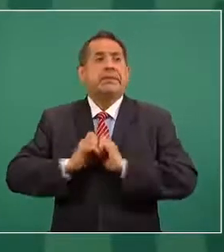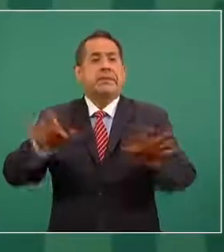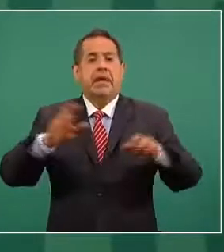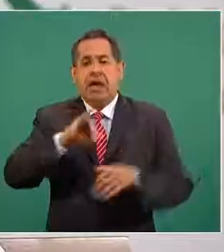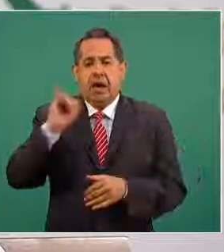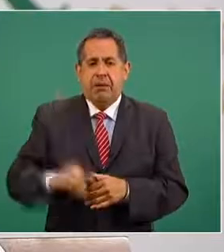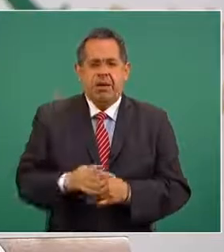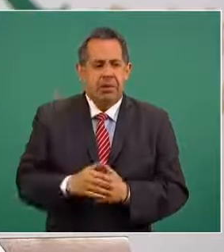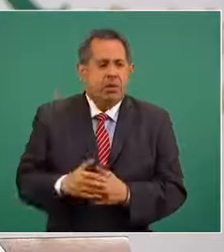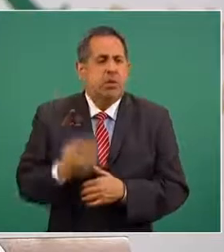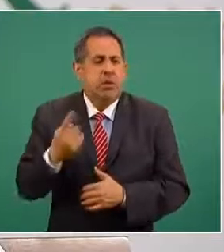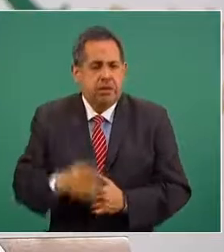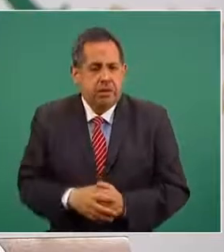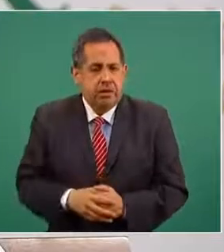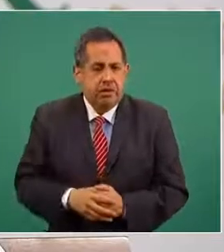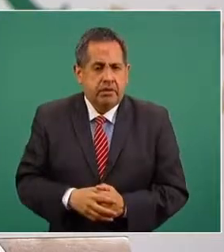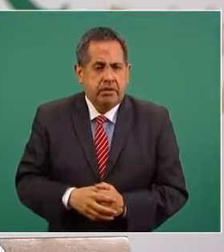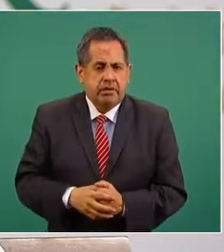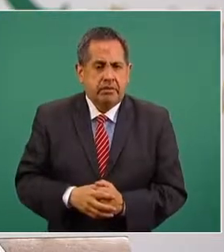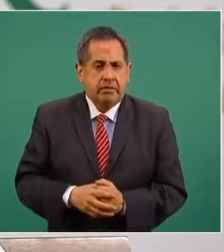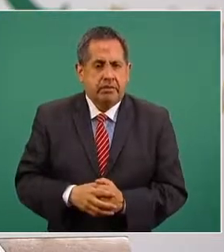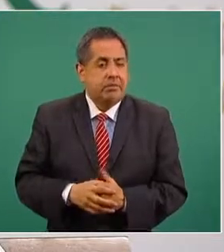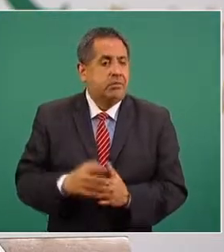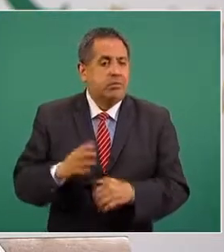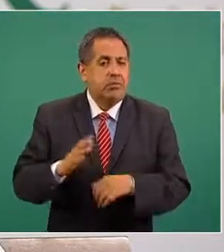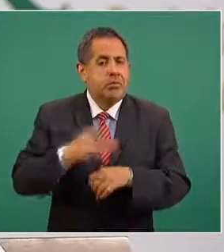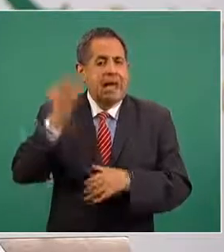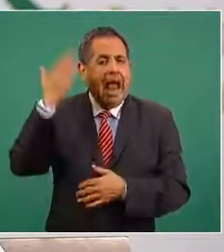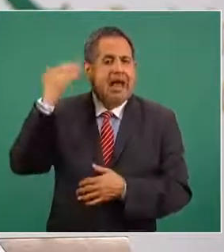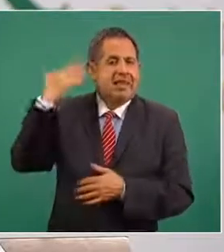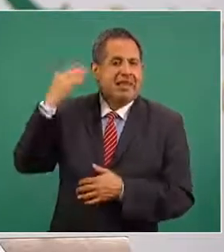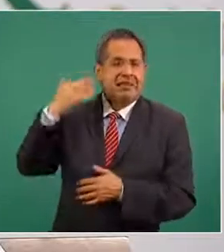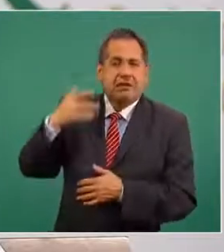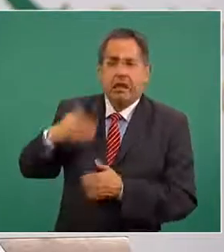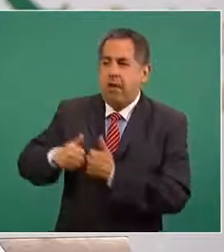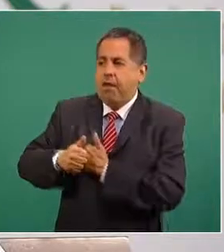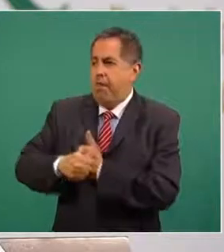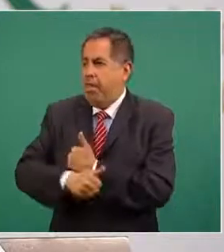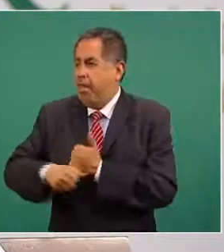¿Por qué? Pues porque todo era escondidas.